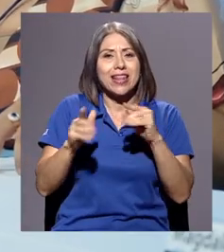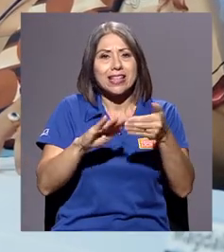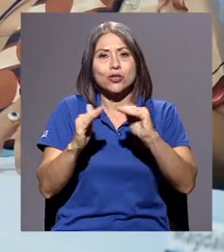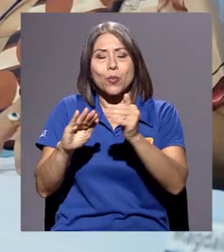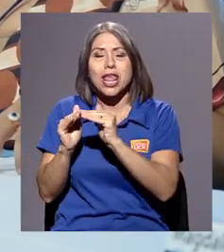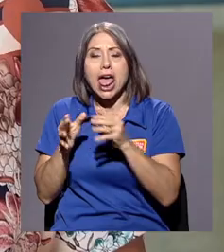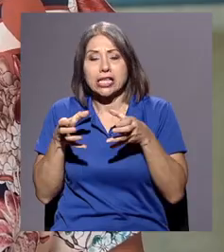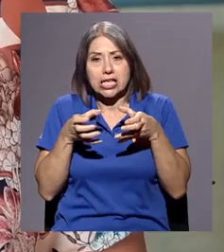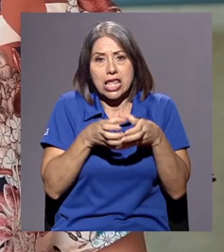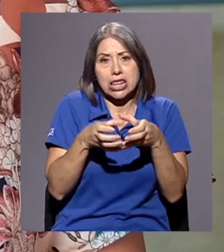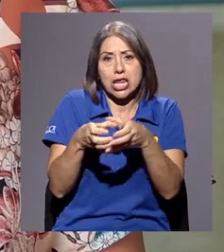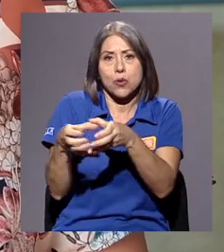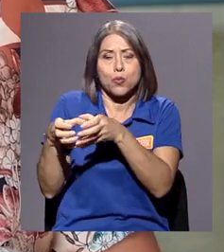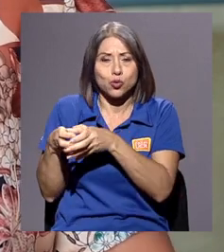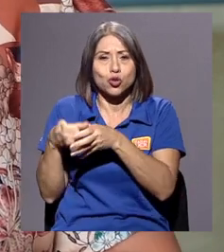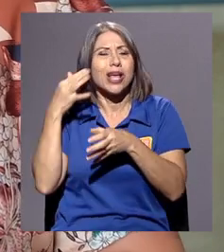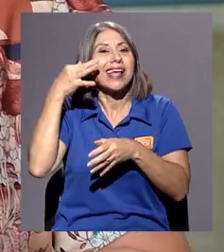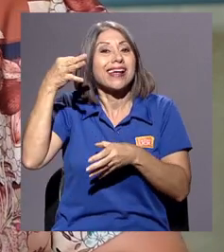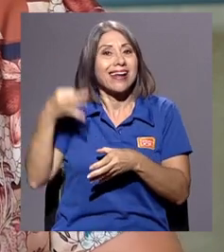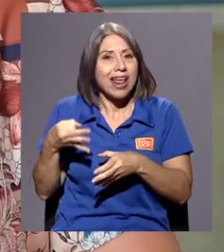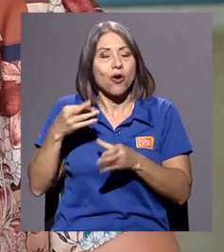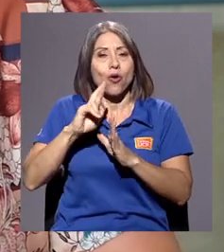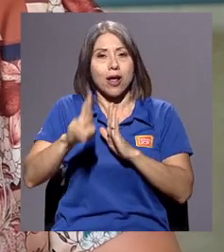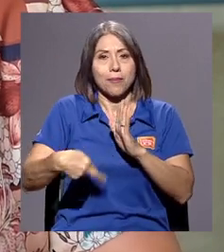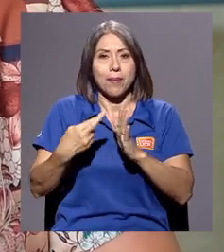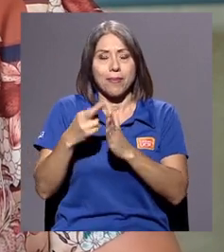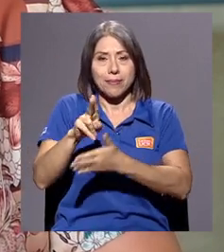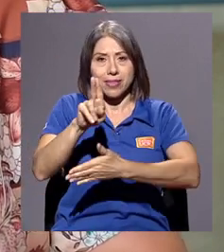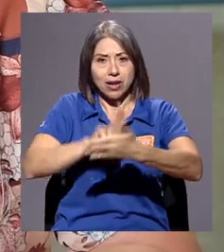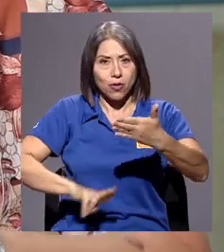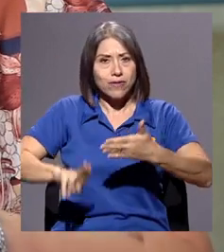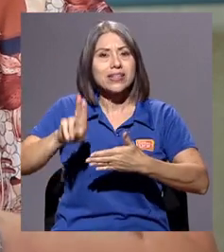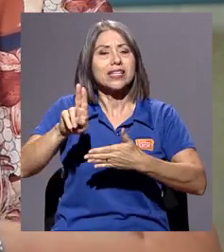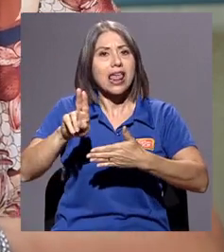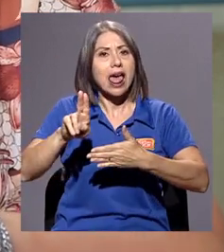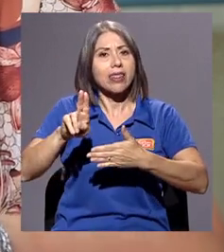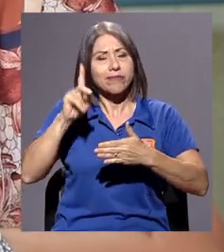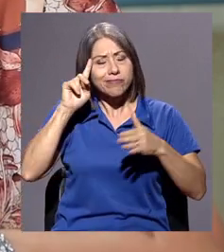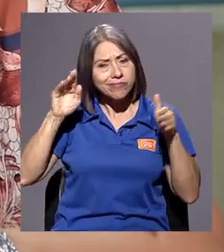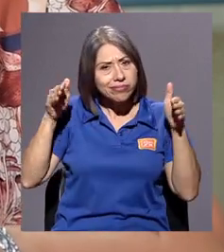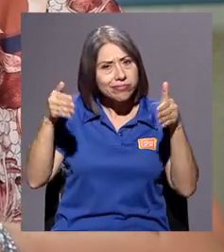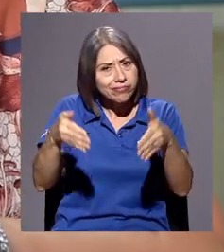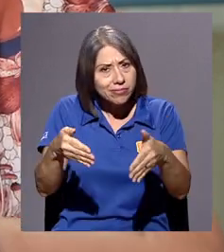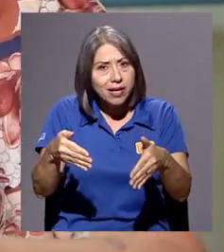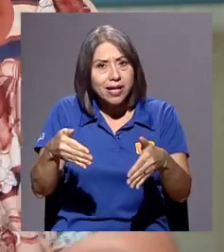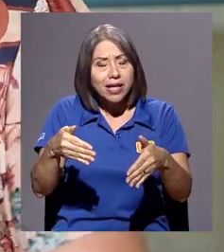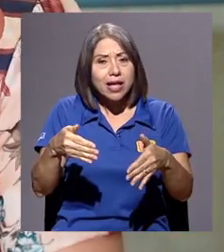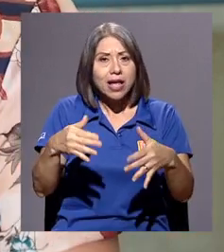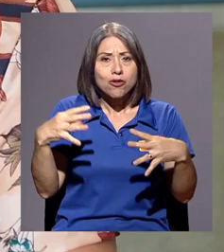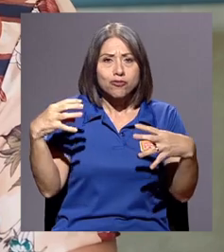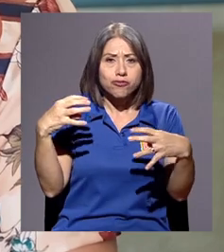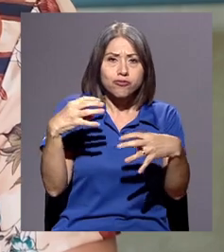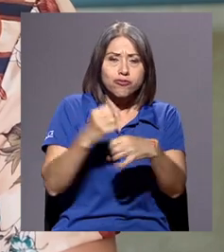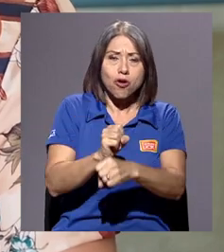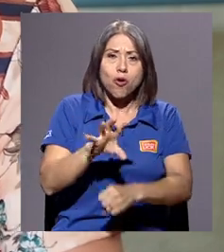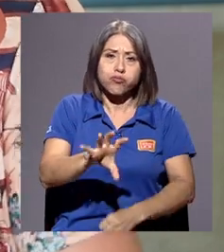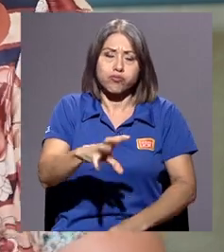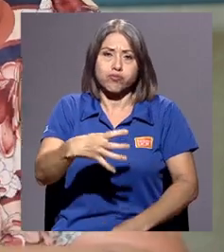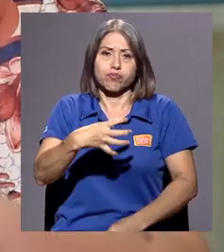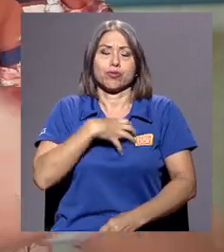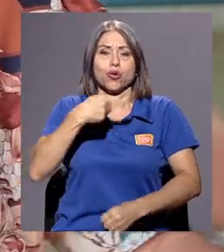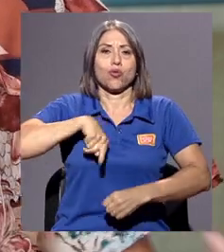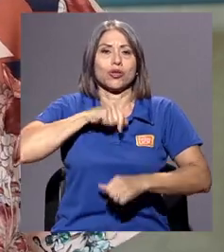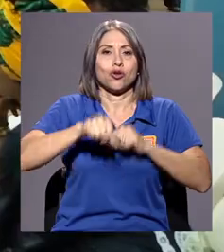comunidades y tribus, creo que el papel de la universidad aboga por sistematizar nuestro